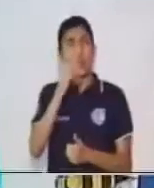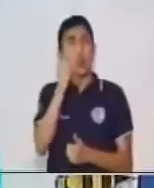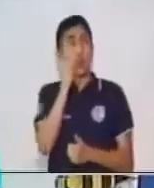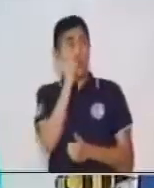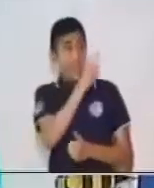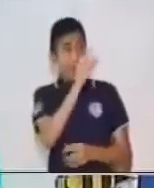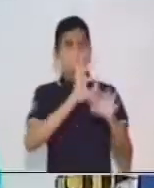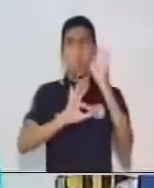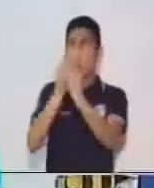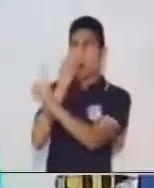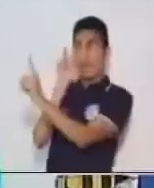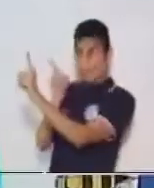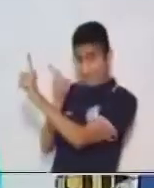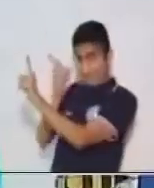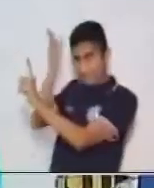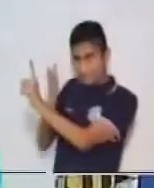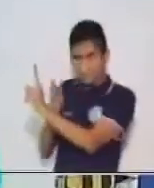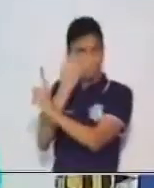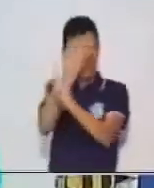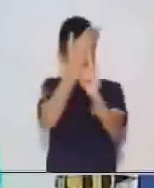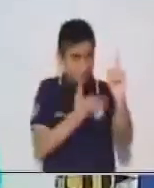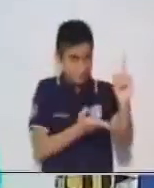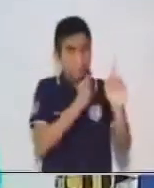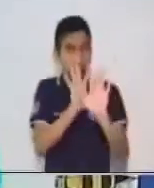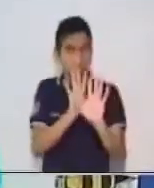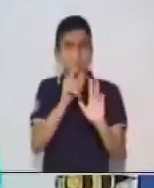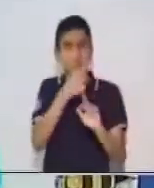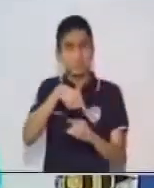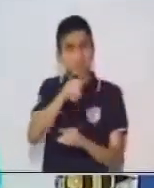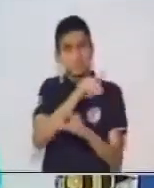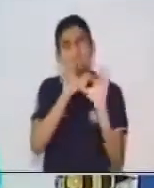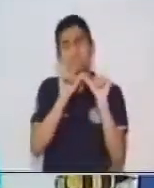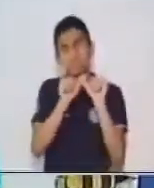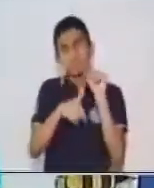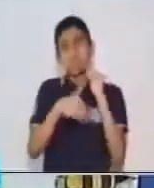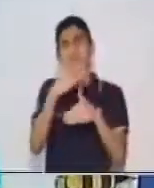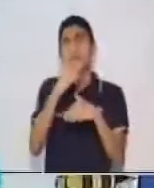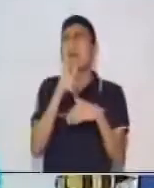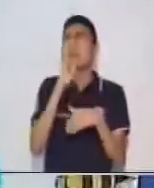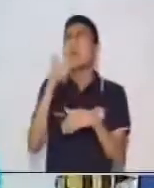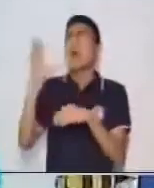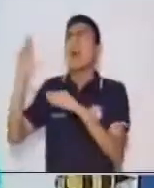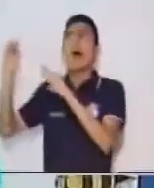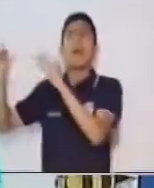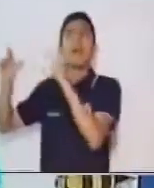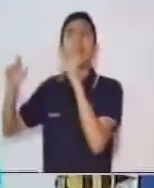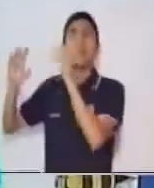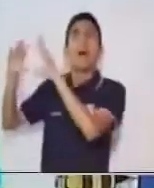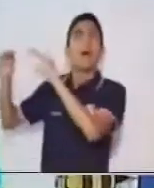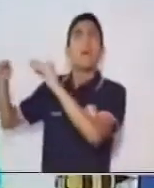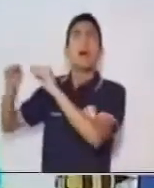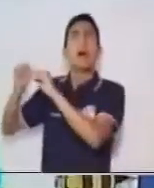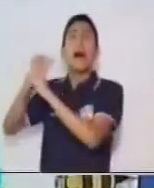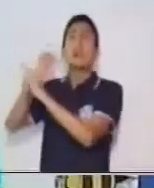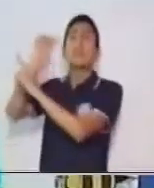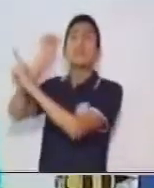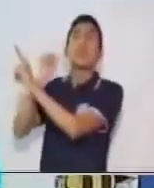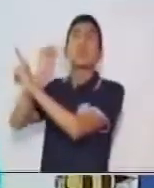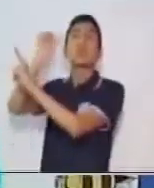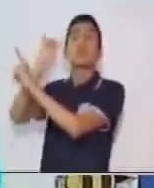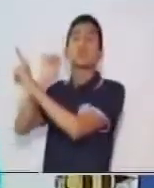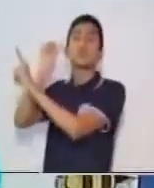ella, o ellos, seguido del verbo. Ellos conversan. ¿Y quiénes son ellos? Los adultos.